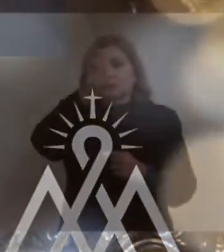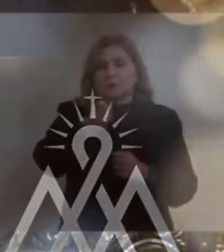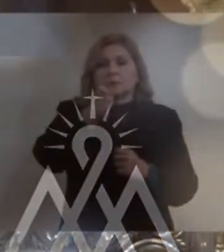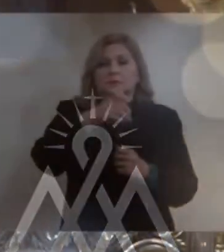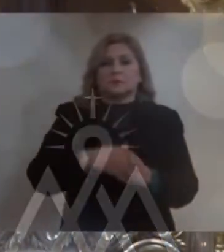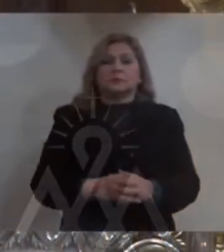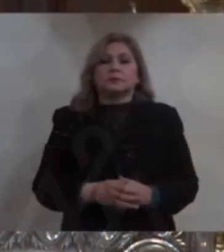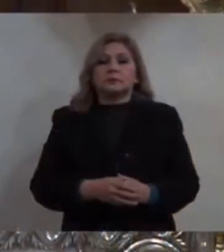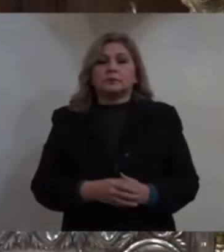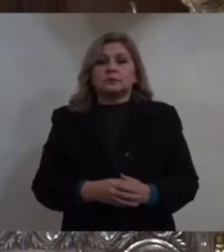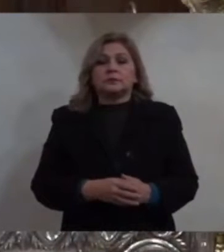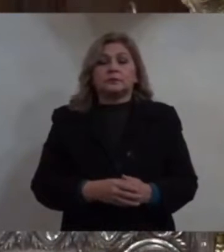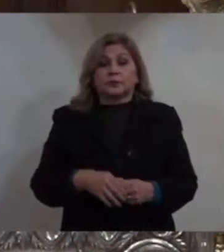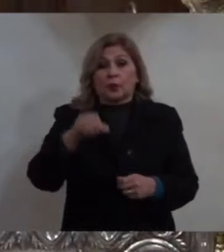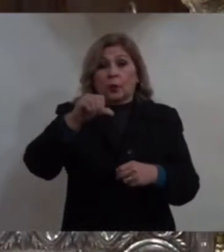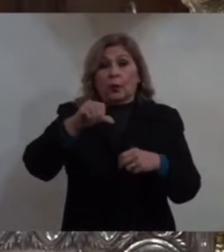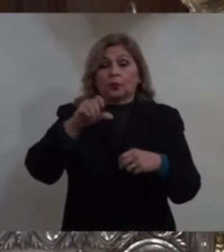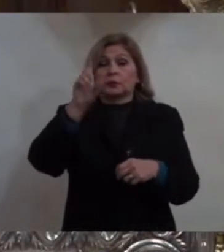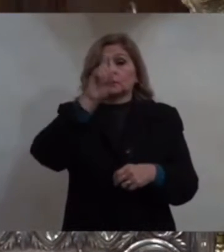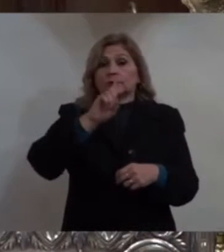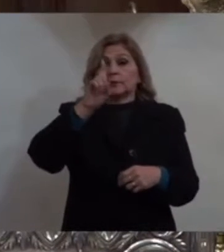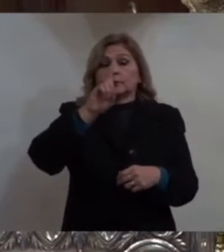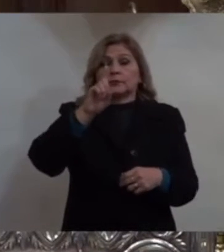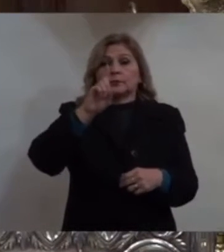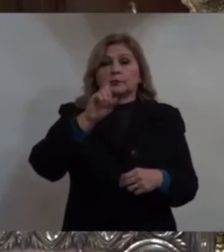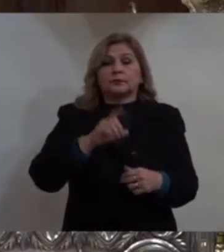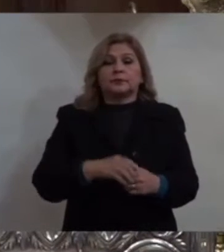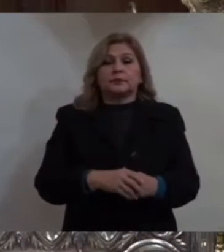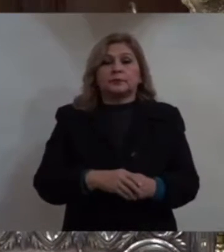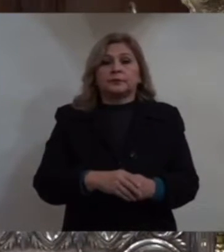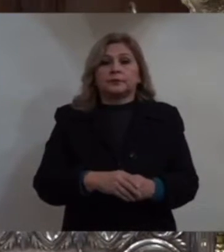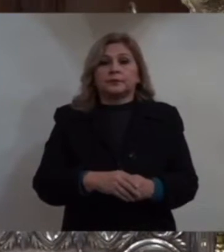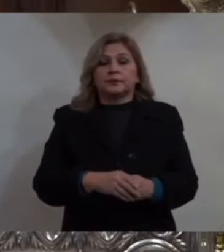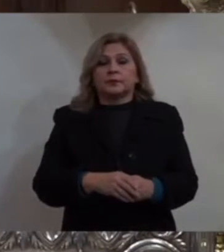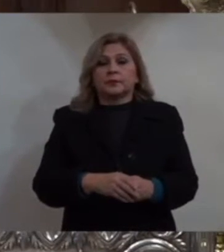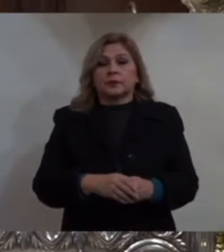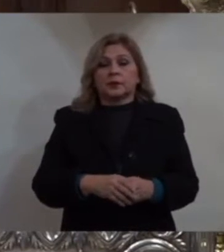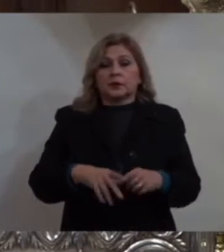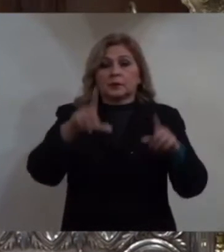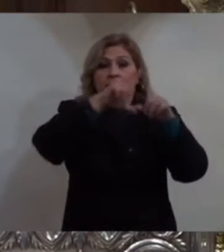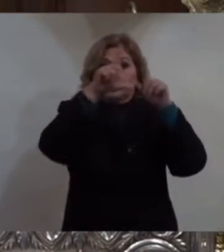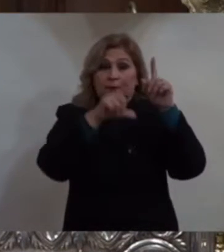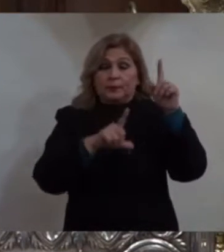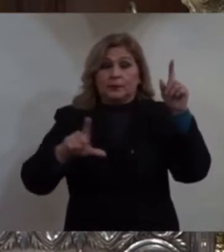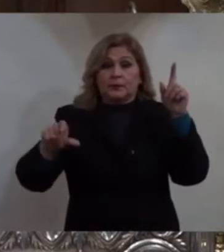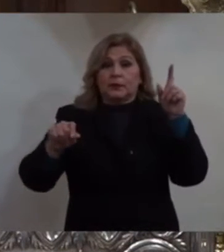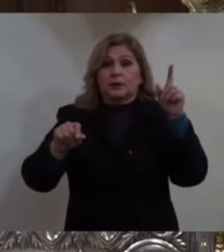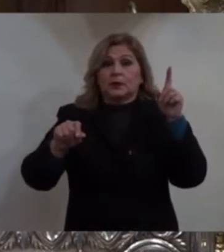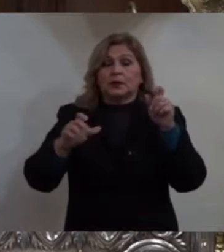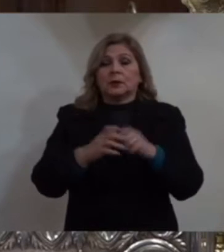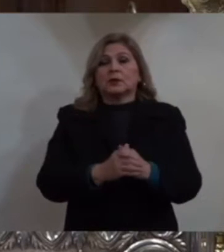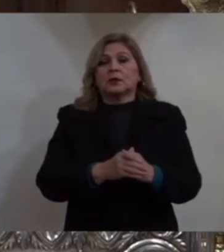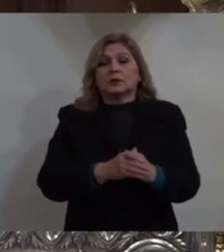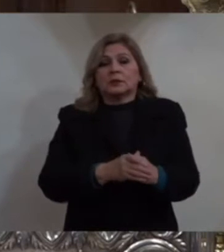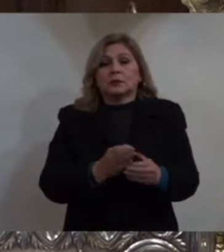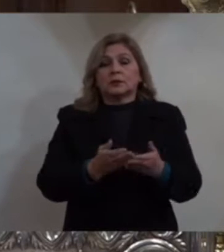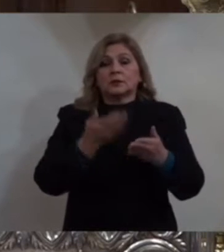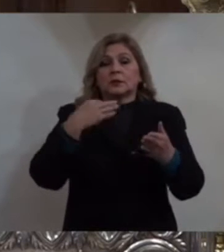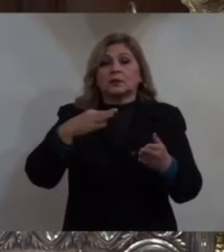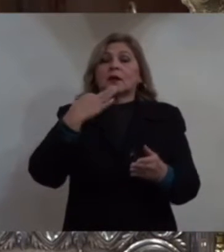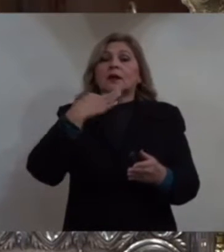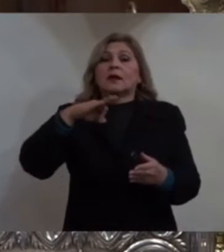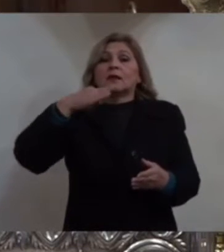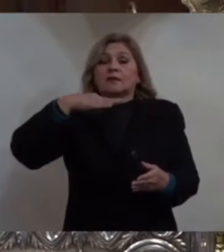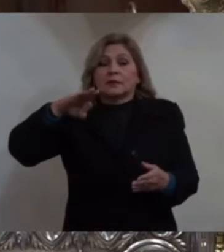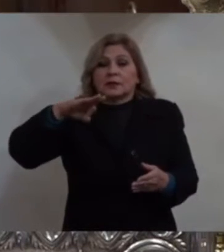El día de hoy, aquí en México, adelantamos la fiesta